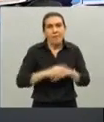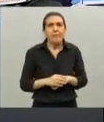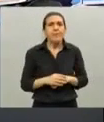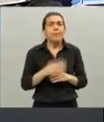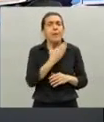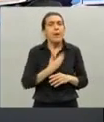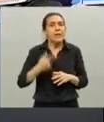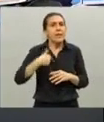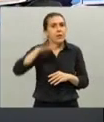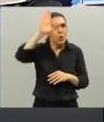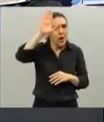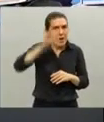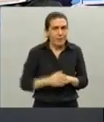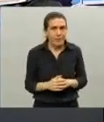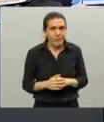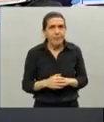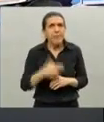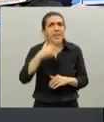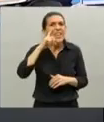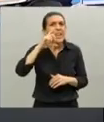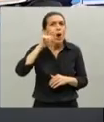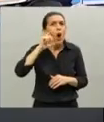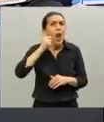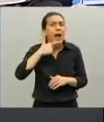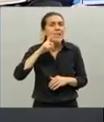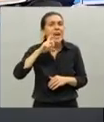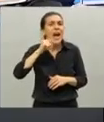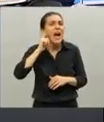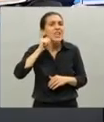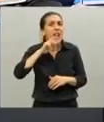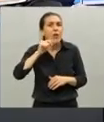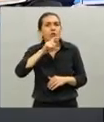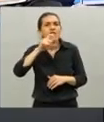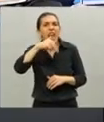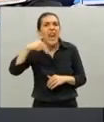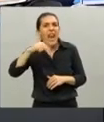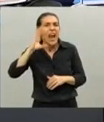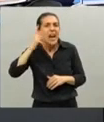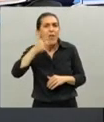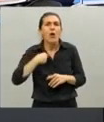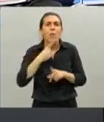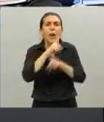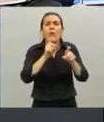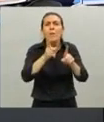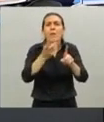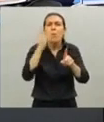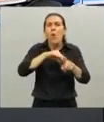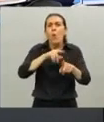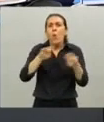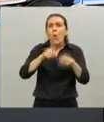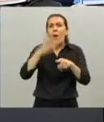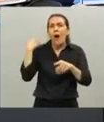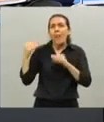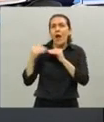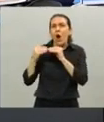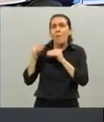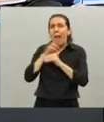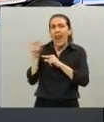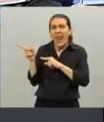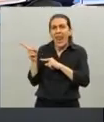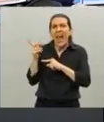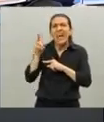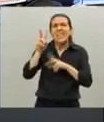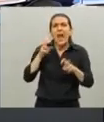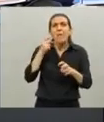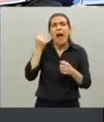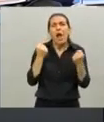acá perdón Nicolás Gallardo de CNN Radio preguntarle el primer término retomando la pregunta de la colega sobre el tema económico y